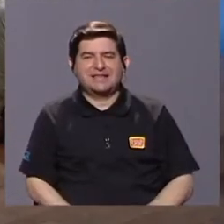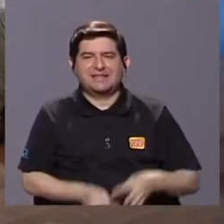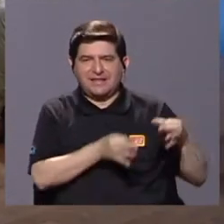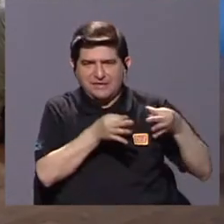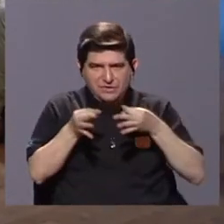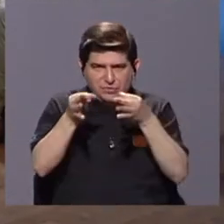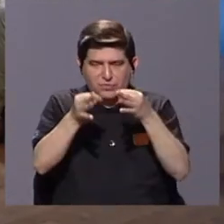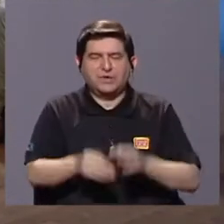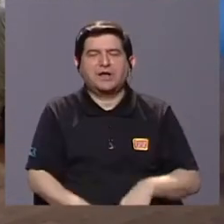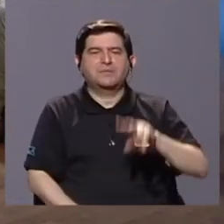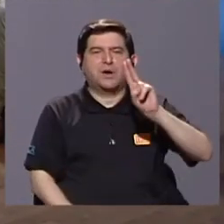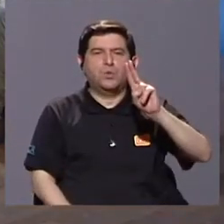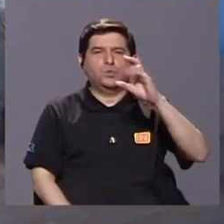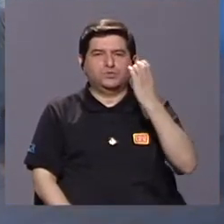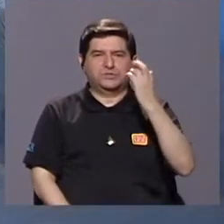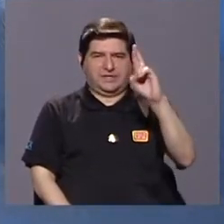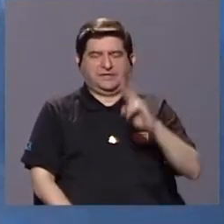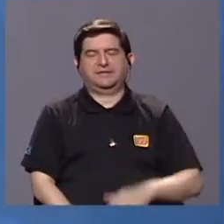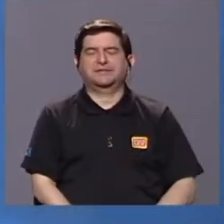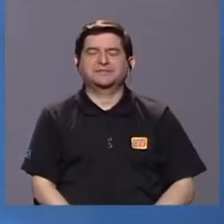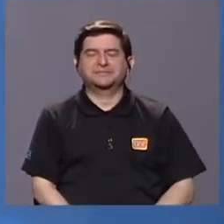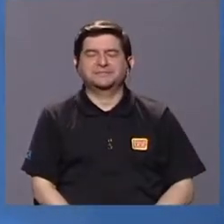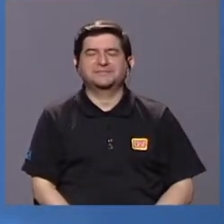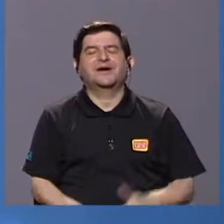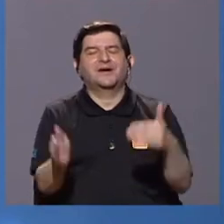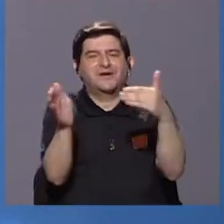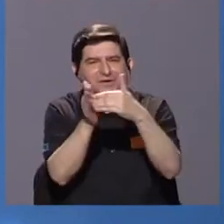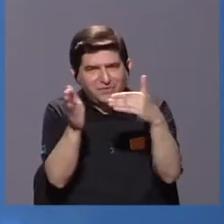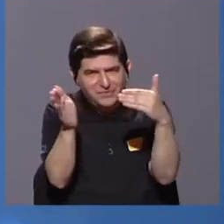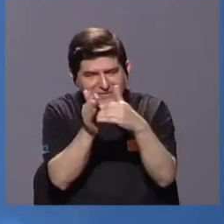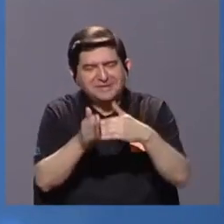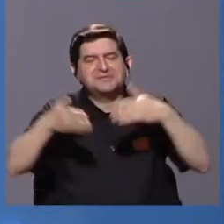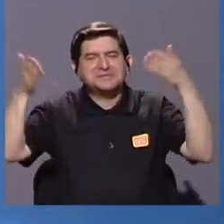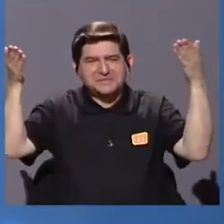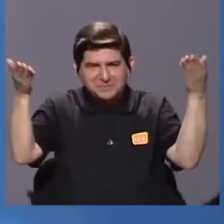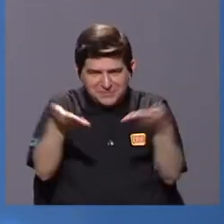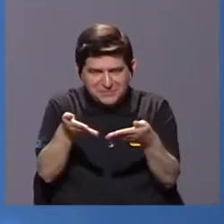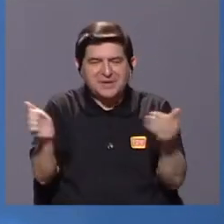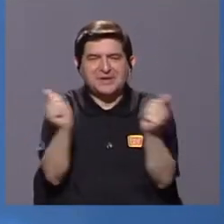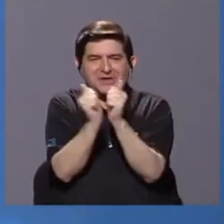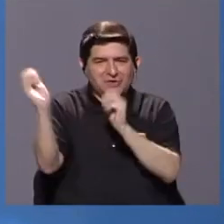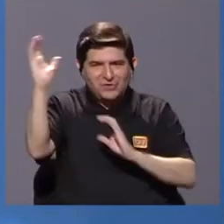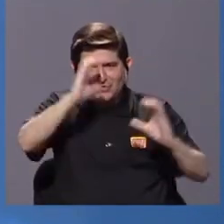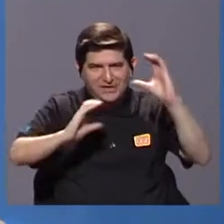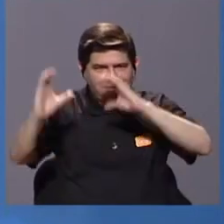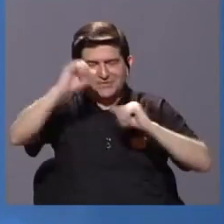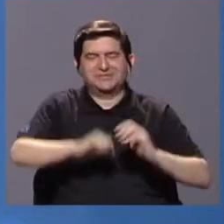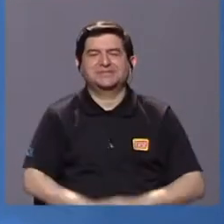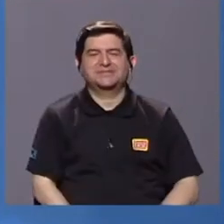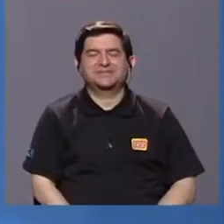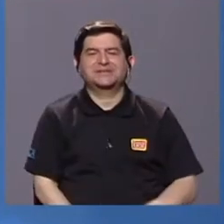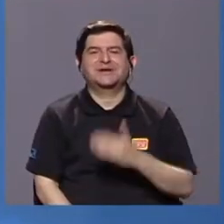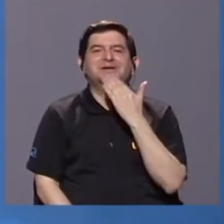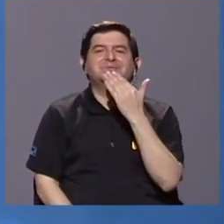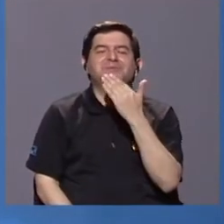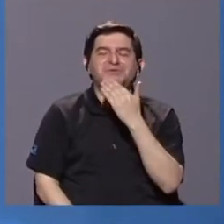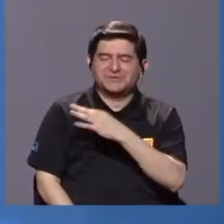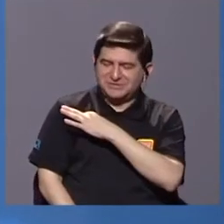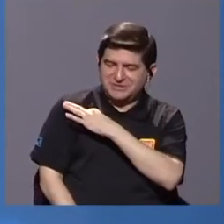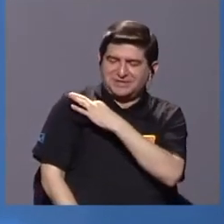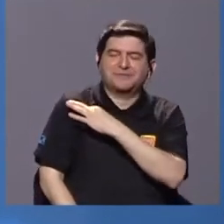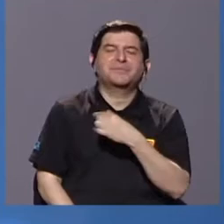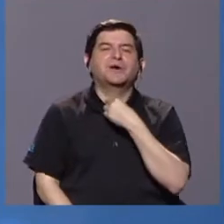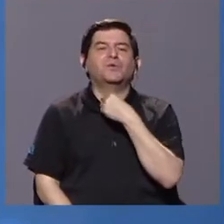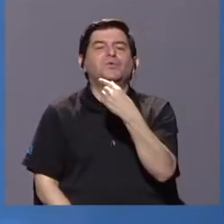de la Universidad de Costa Rica. Guillermo, una vez más, bienvenido a Conciencia. Muchas gracias por invitarme. un